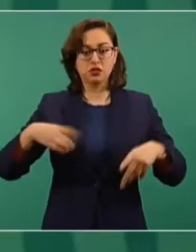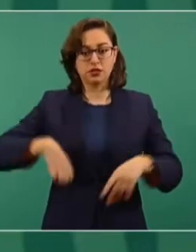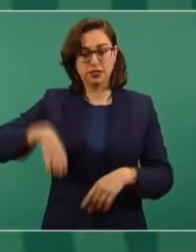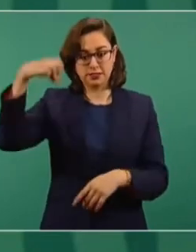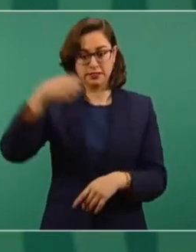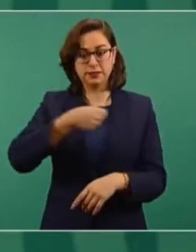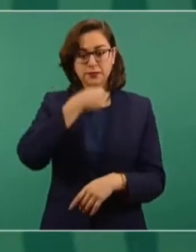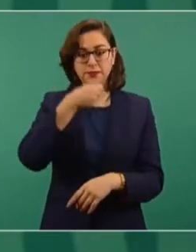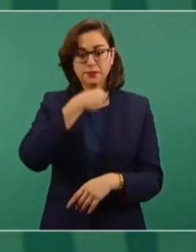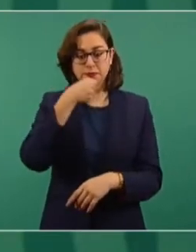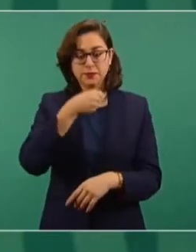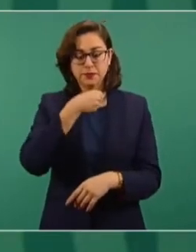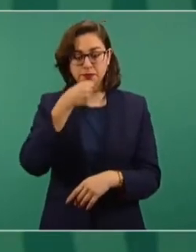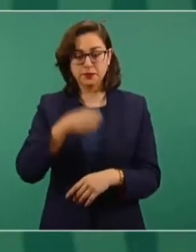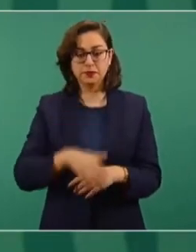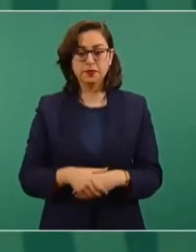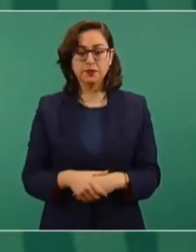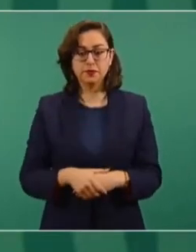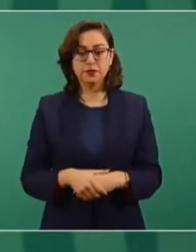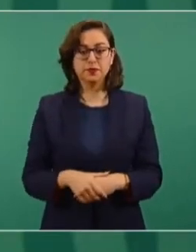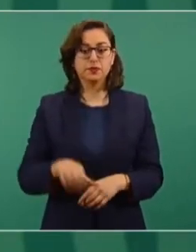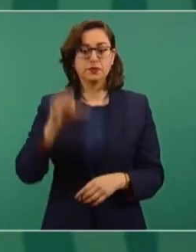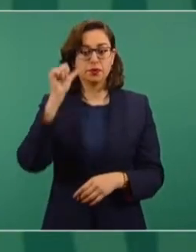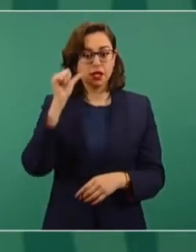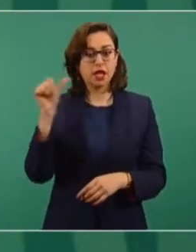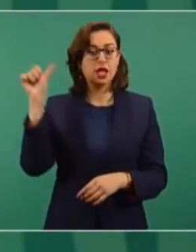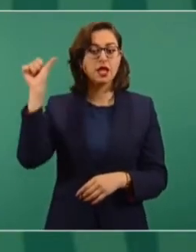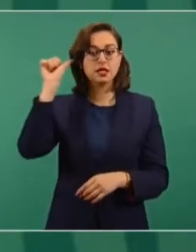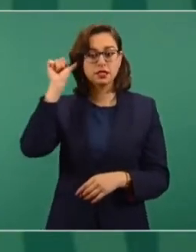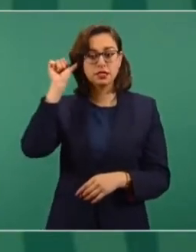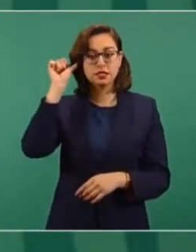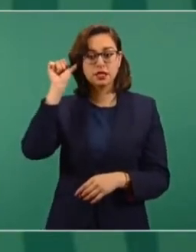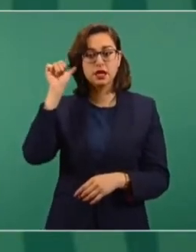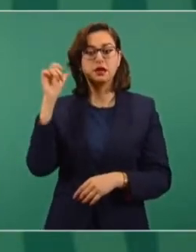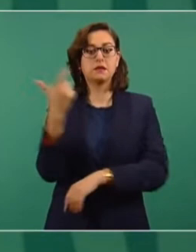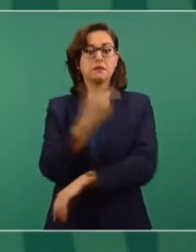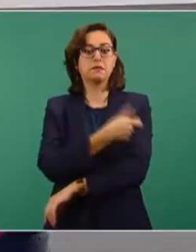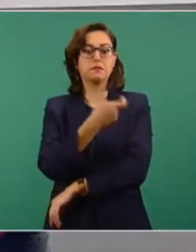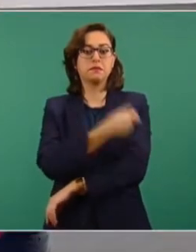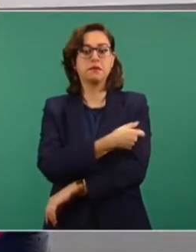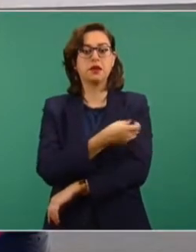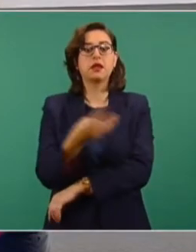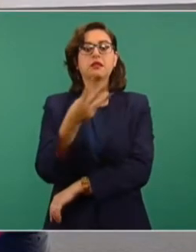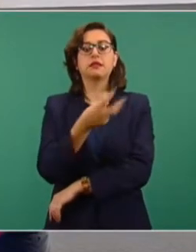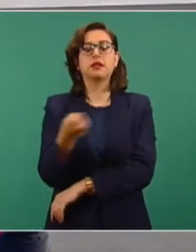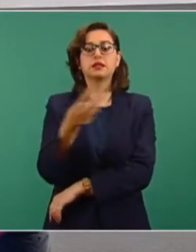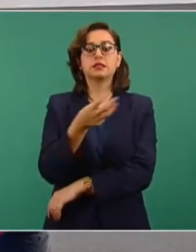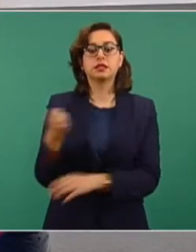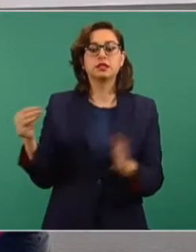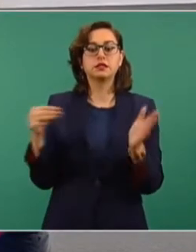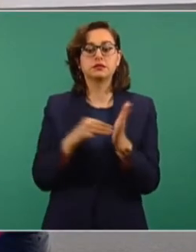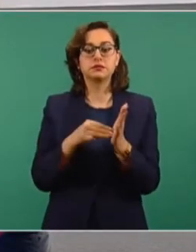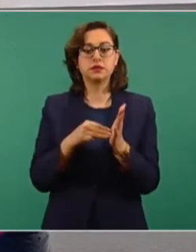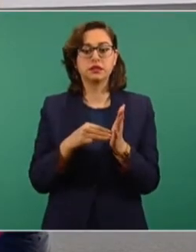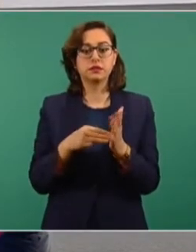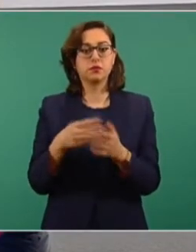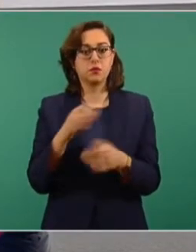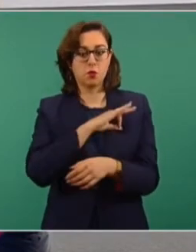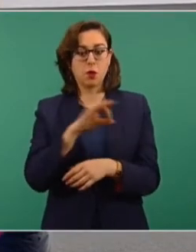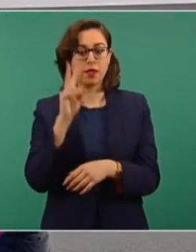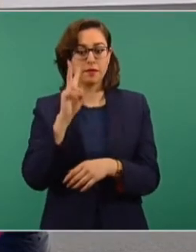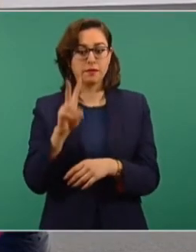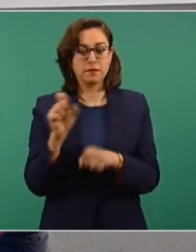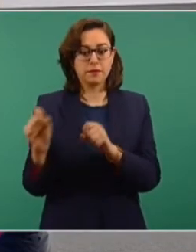Ayer se vacunaron alrededor de 300 mil, a ver si tienen